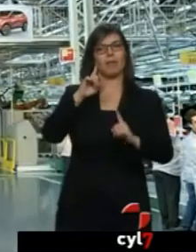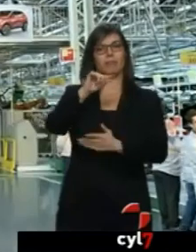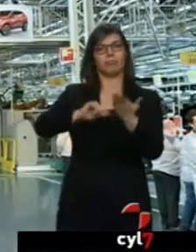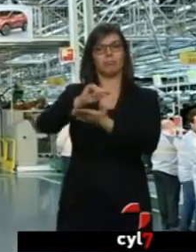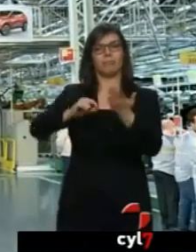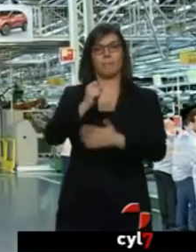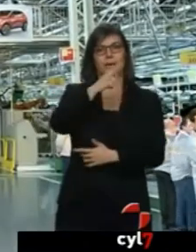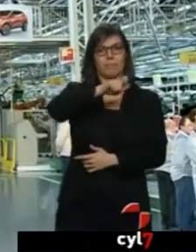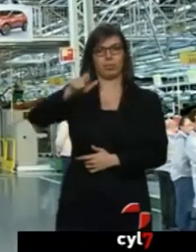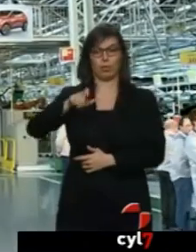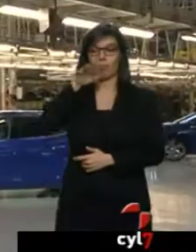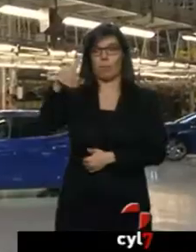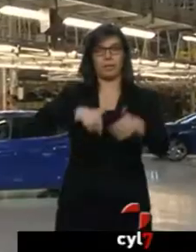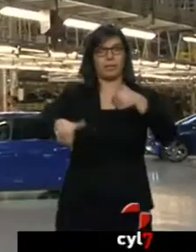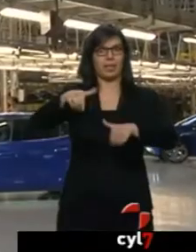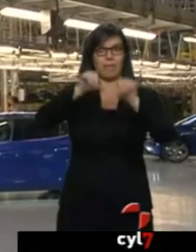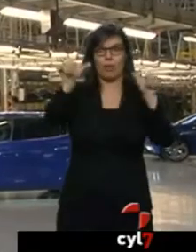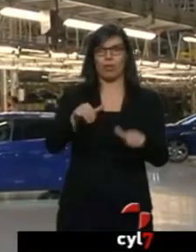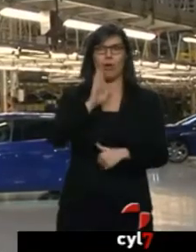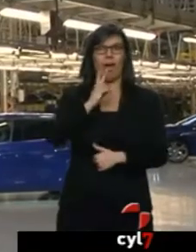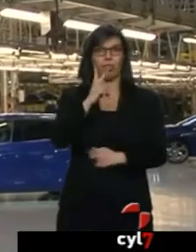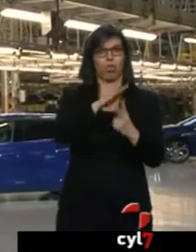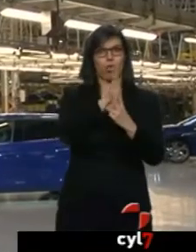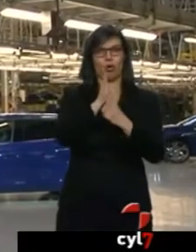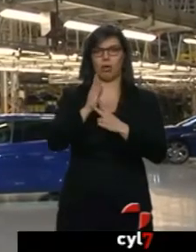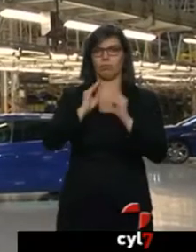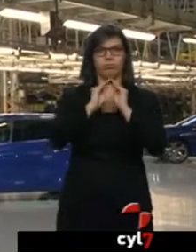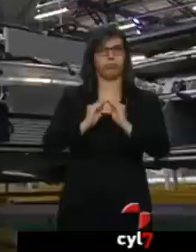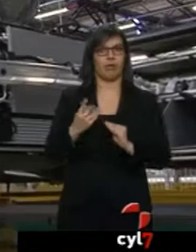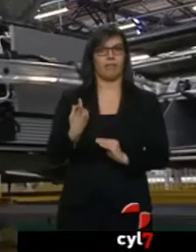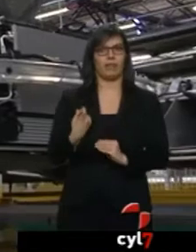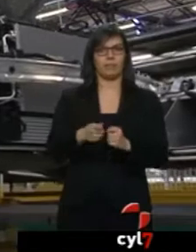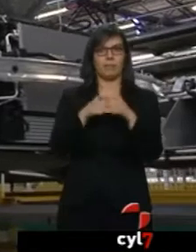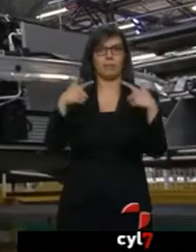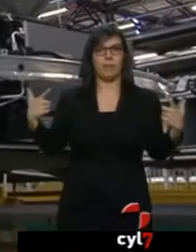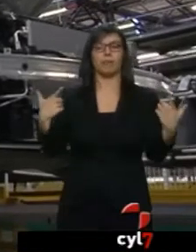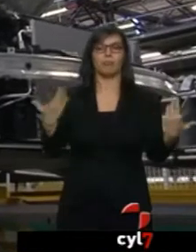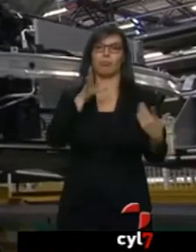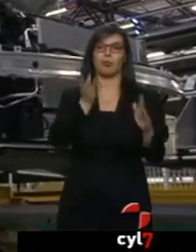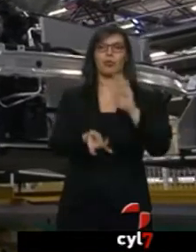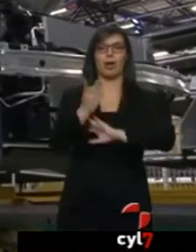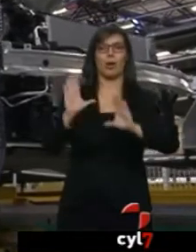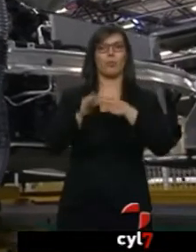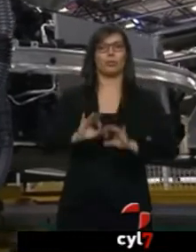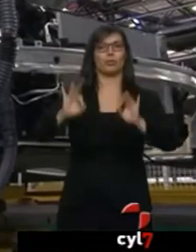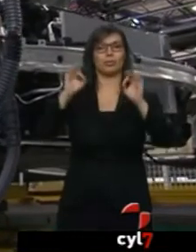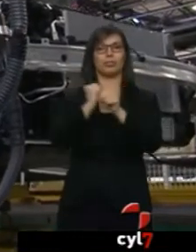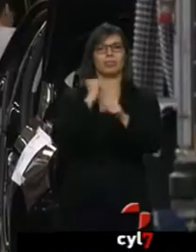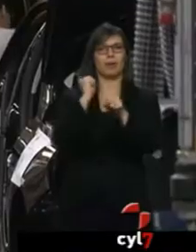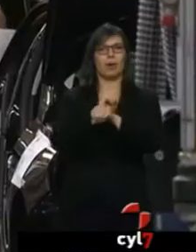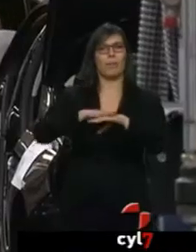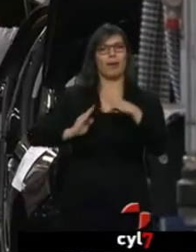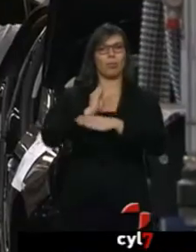La elevada demanda del Catllar y del nuevo modelo Megane... ...llevó a la marca del Rombo a querer implantar... ...un nuevo turno con el que incrementar... ...su capacidad de producción.